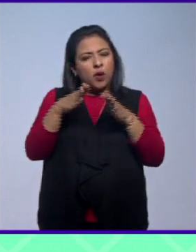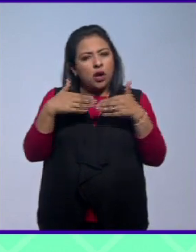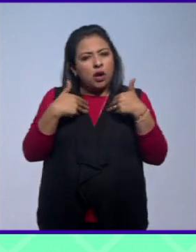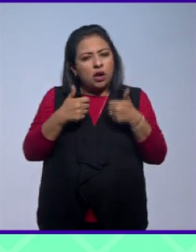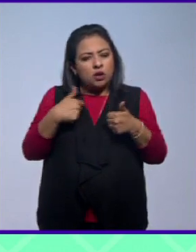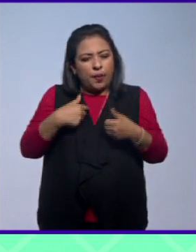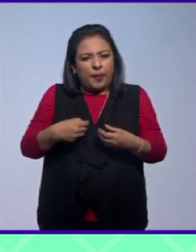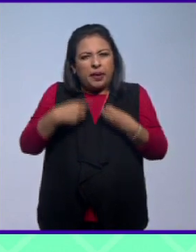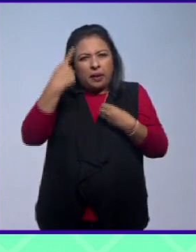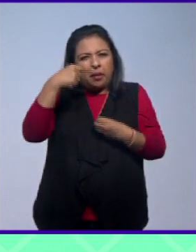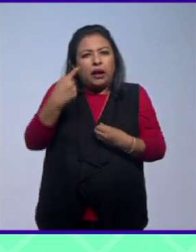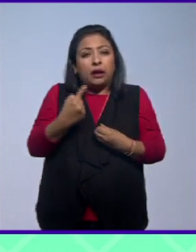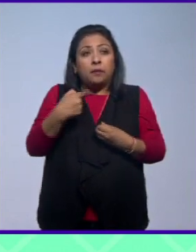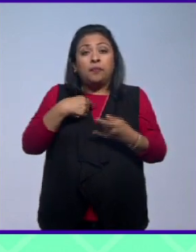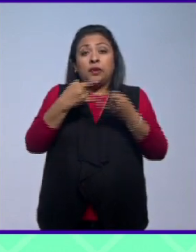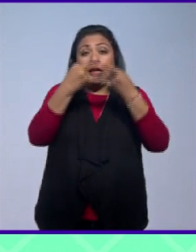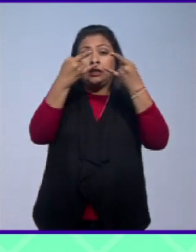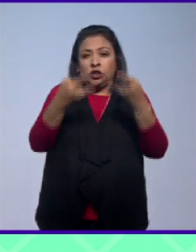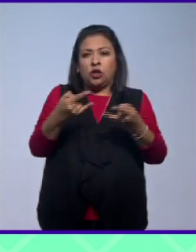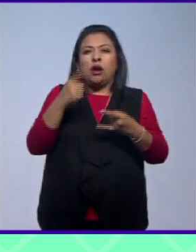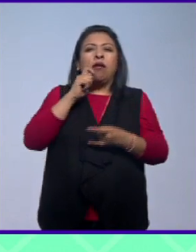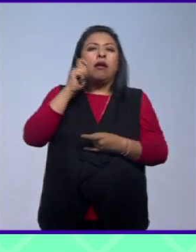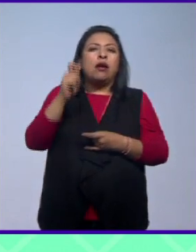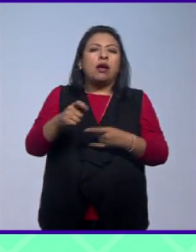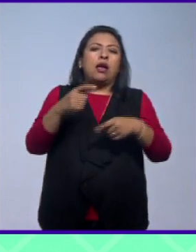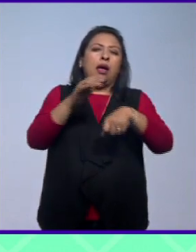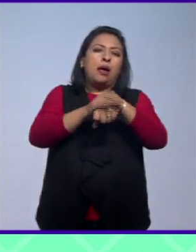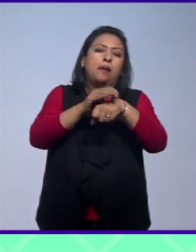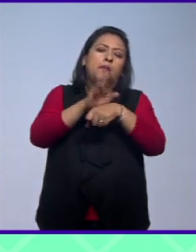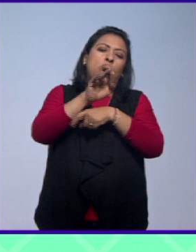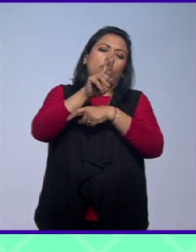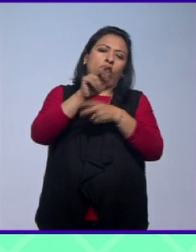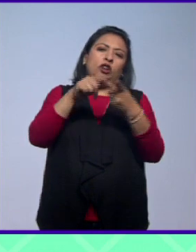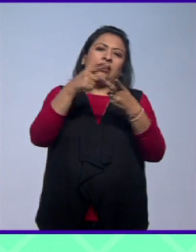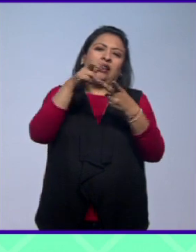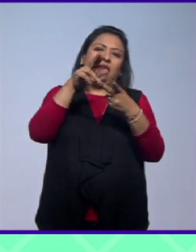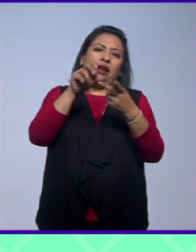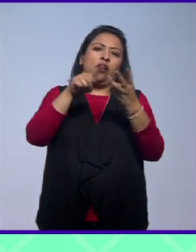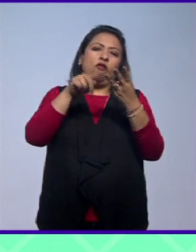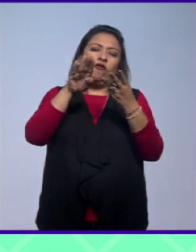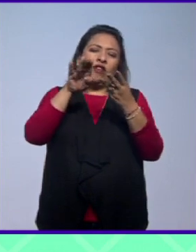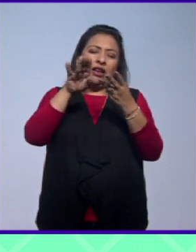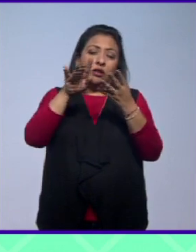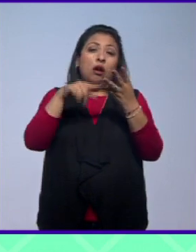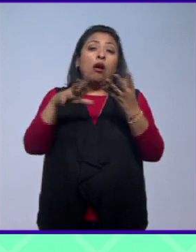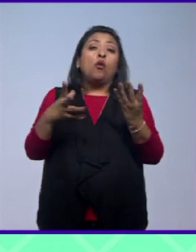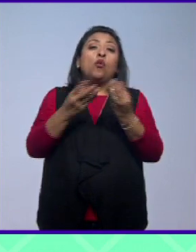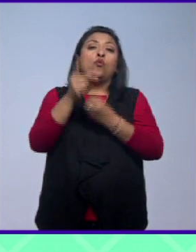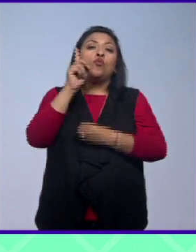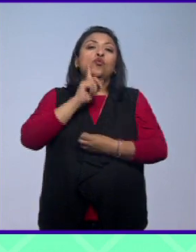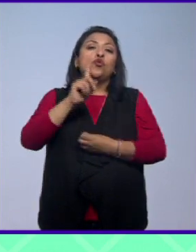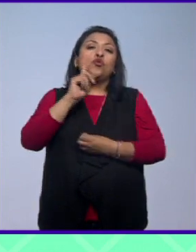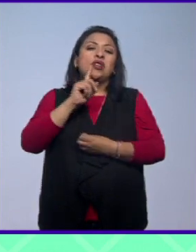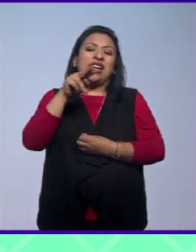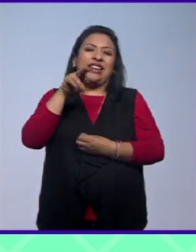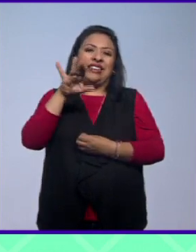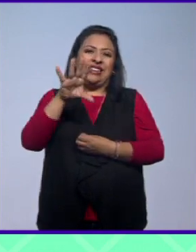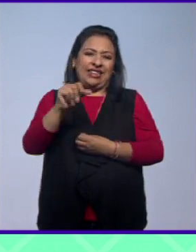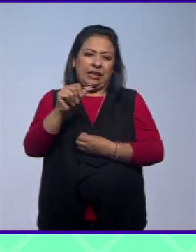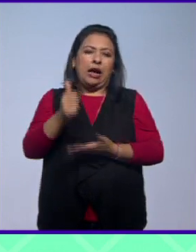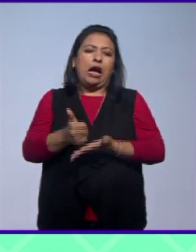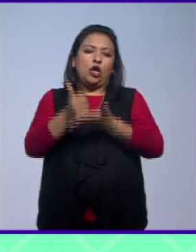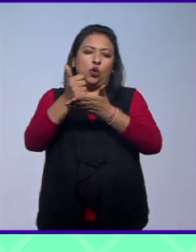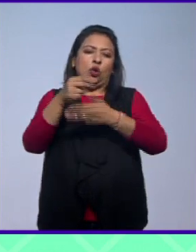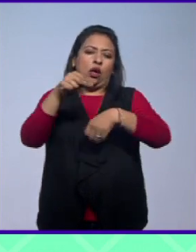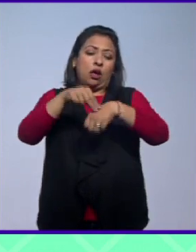en esta historia de amistad con sus amigos Boris, Genaro y Valenzuela se suma la encantadora paramédico Nina estos cinco